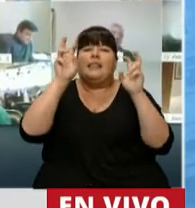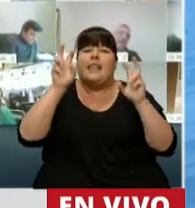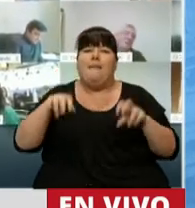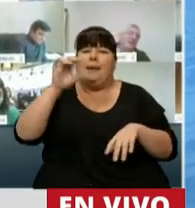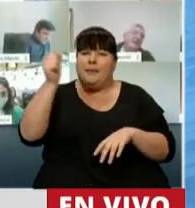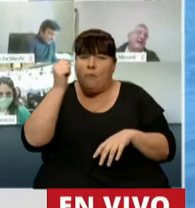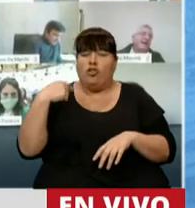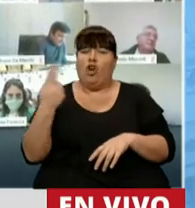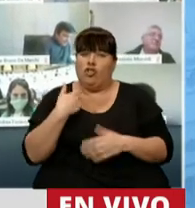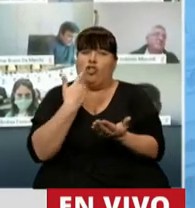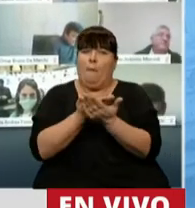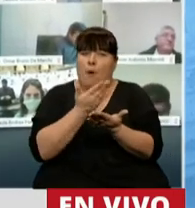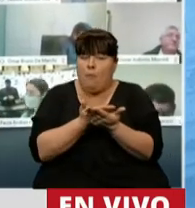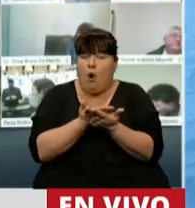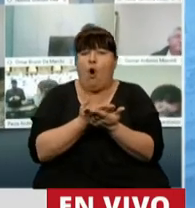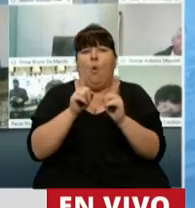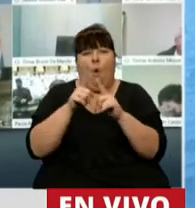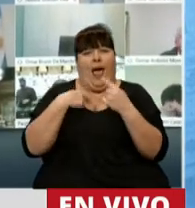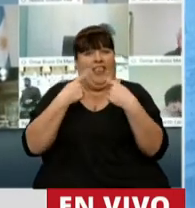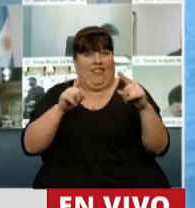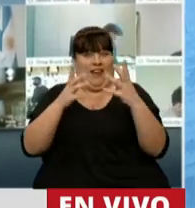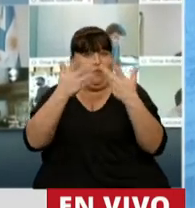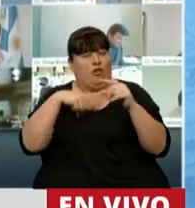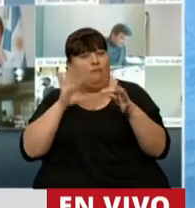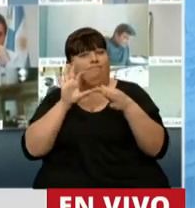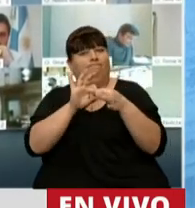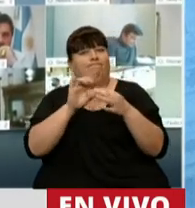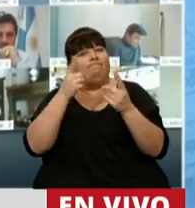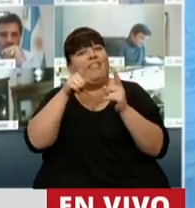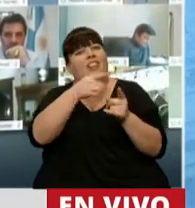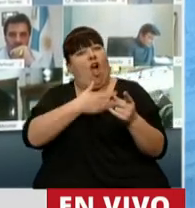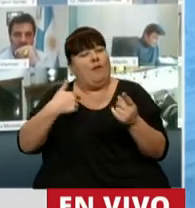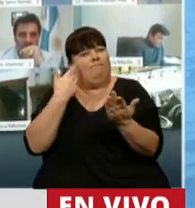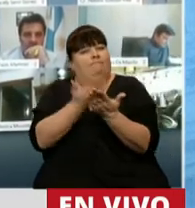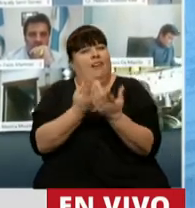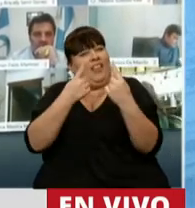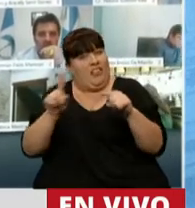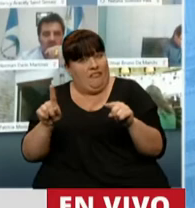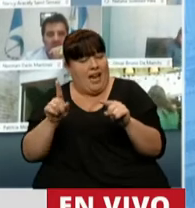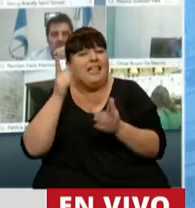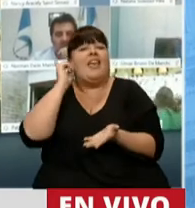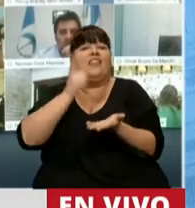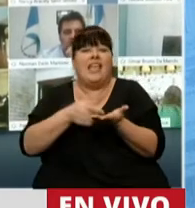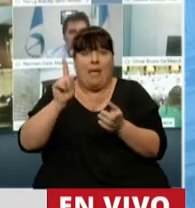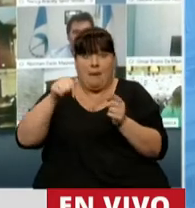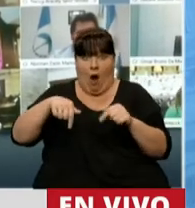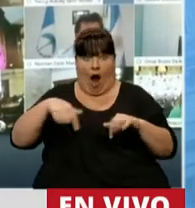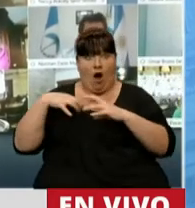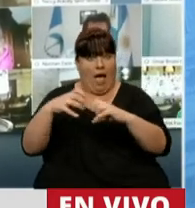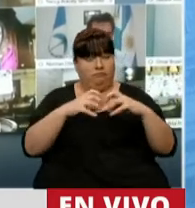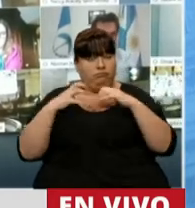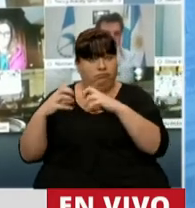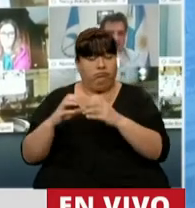que nosotros expresábamos como diferencia del proyecto del oficialismo en el dictamen que estamos tratando